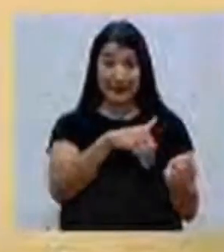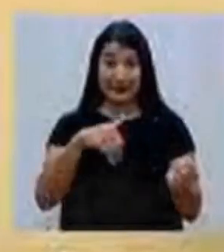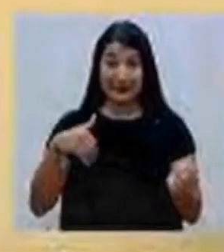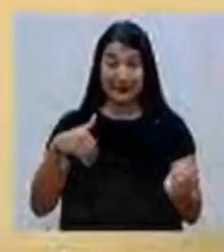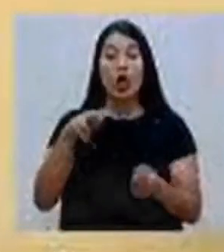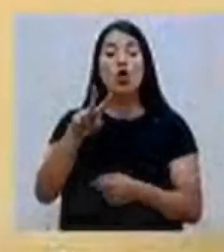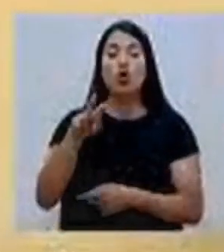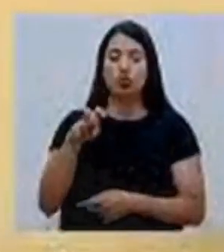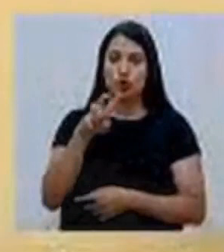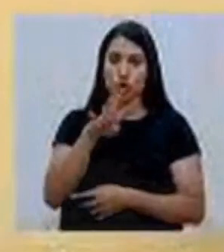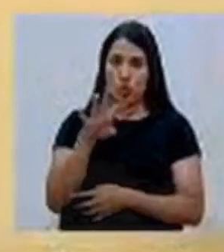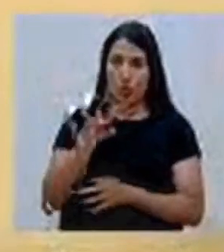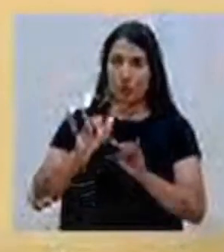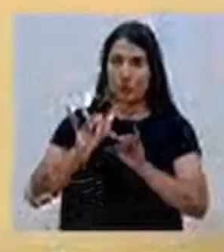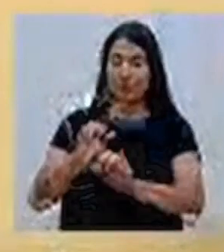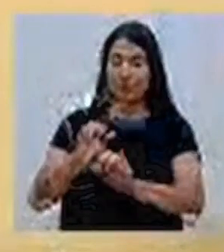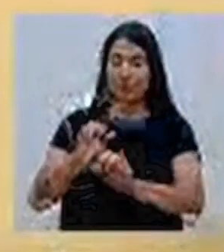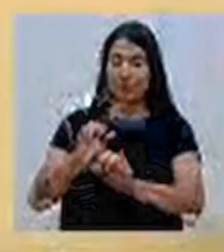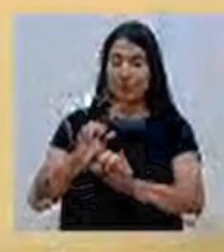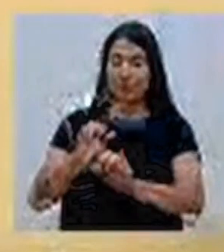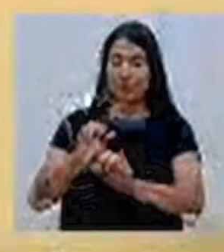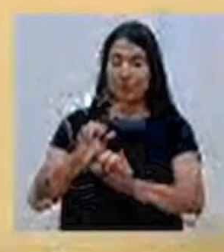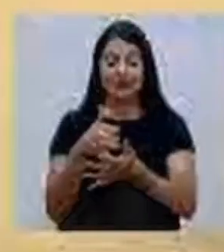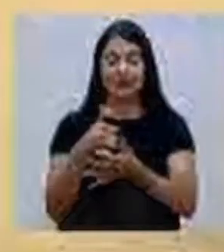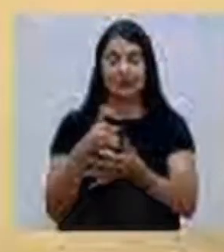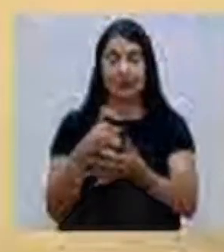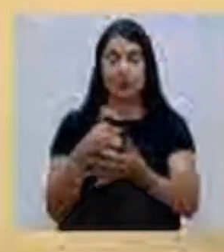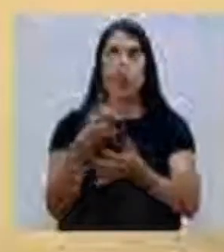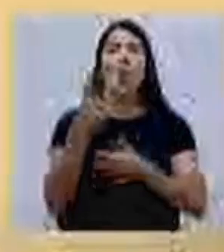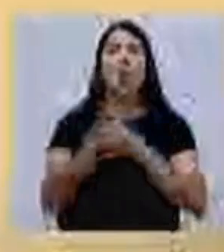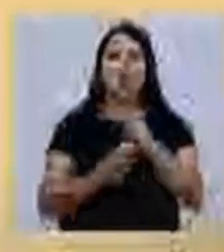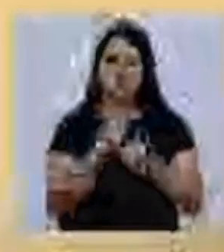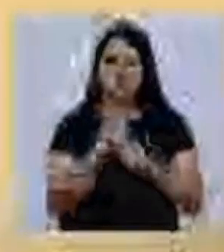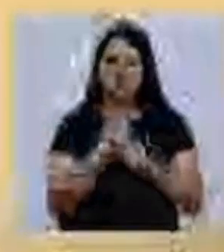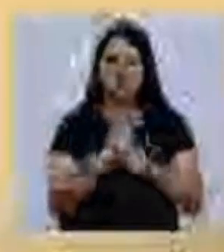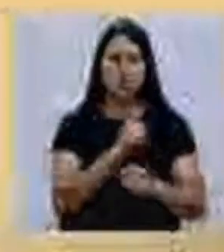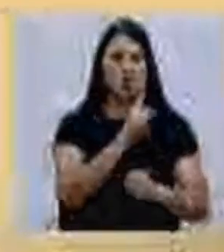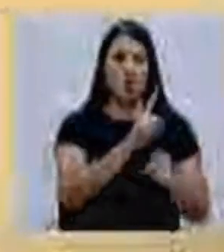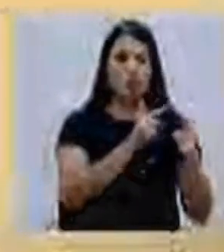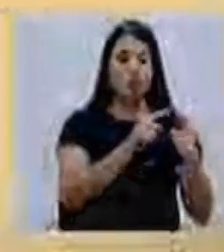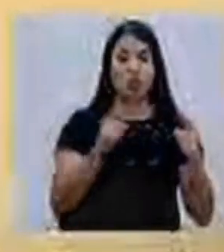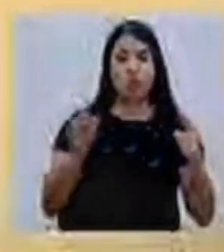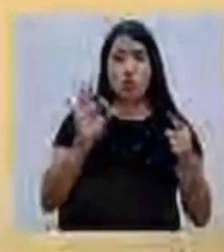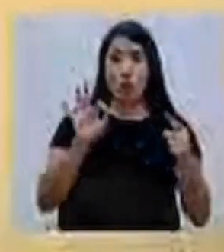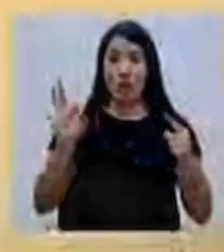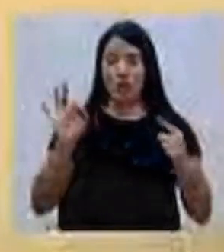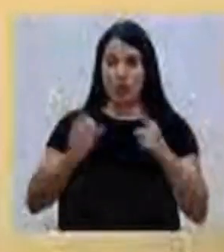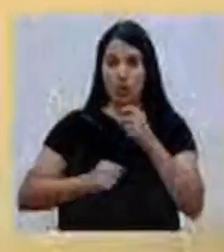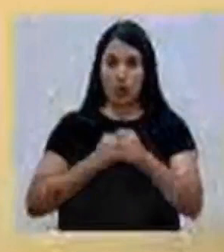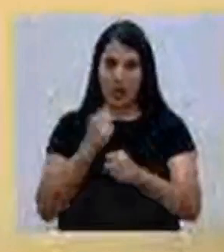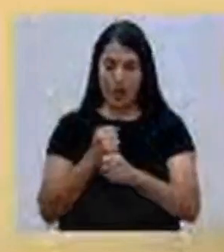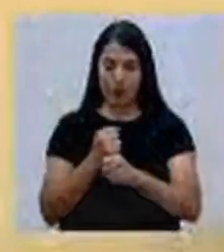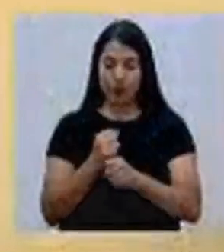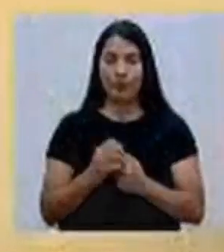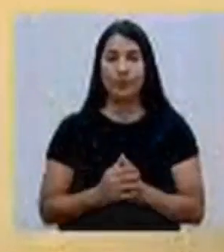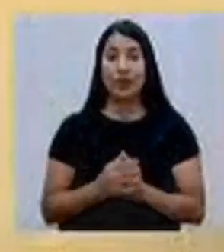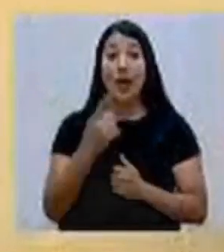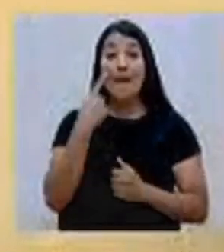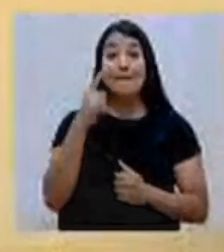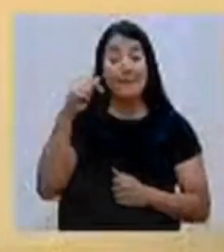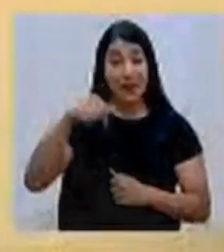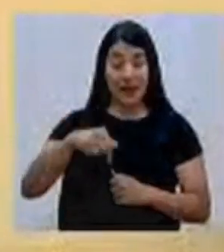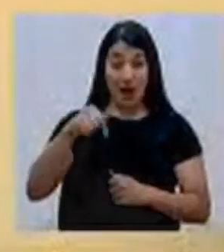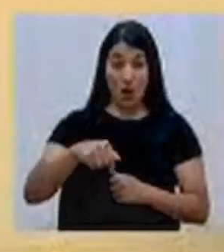249 en cuidados intensivos, con un rango de edad de 1 a 91 años. Para hoy se